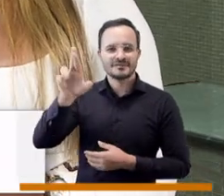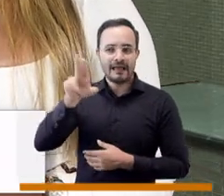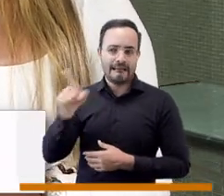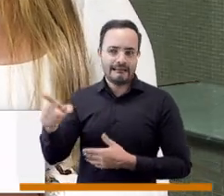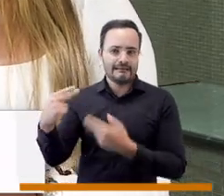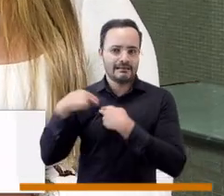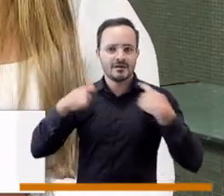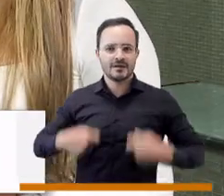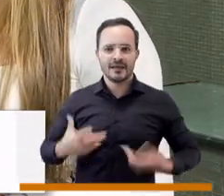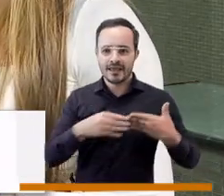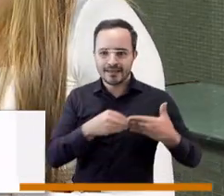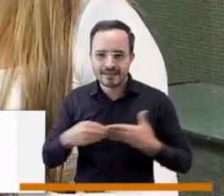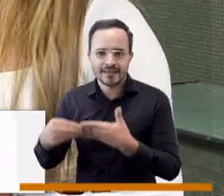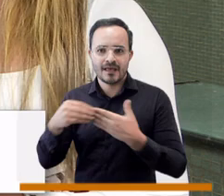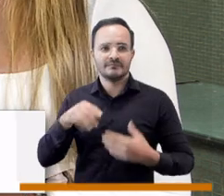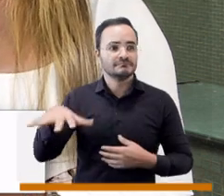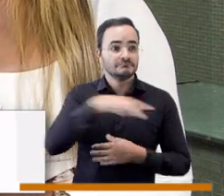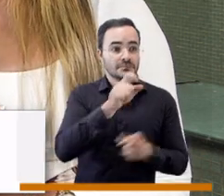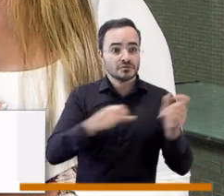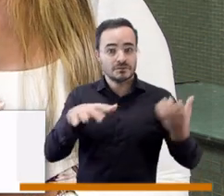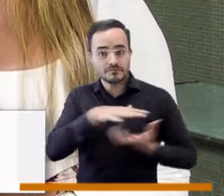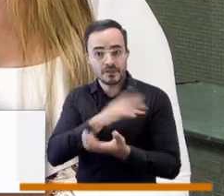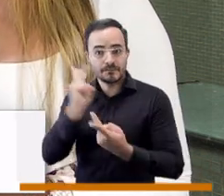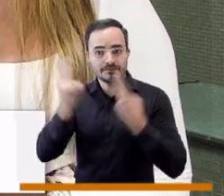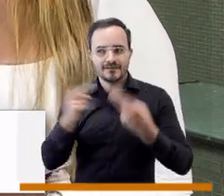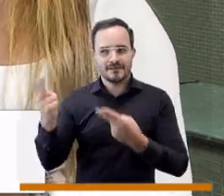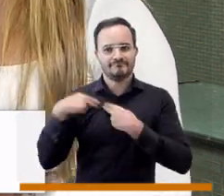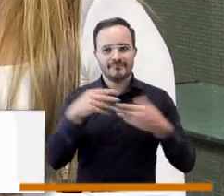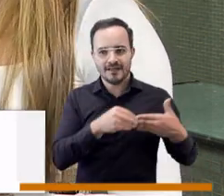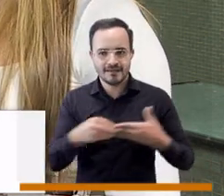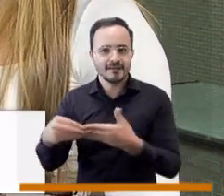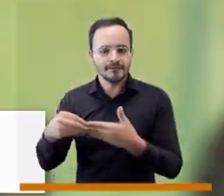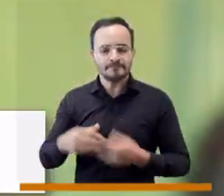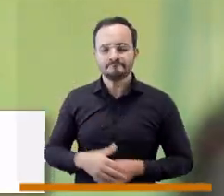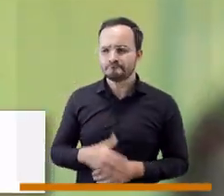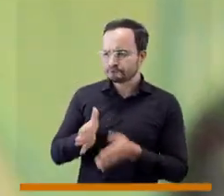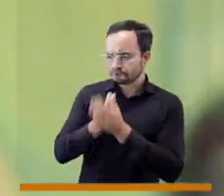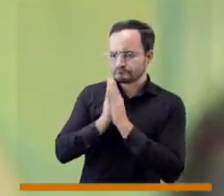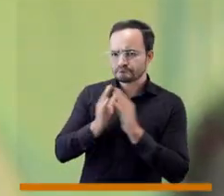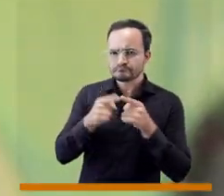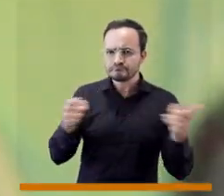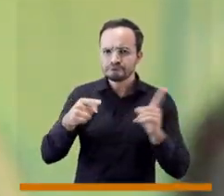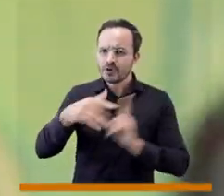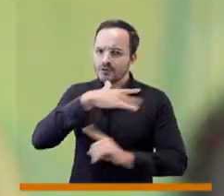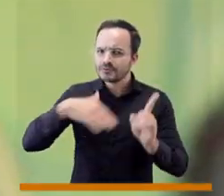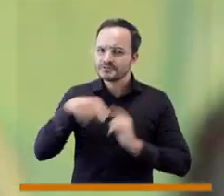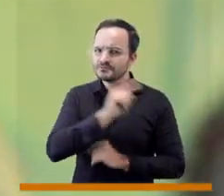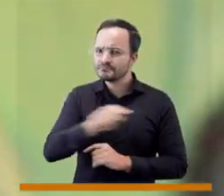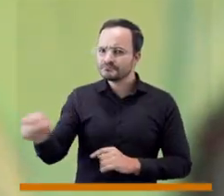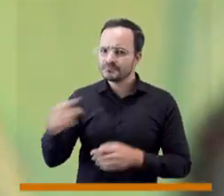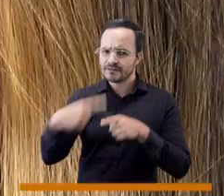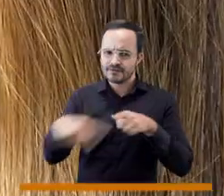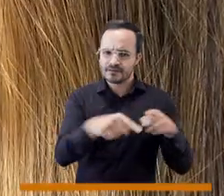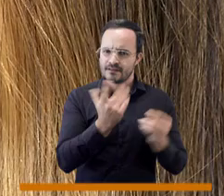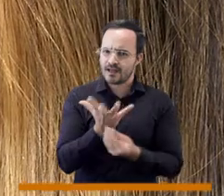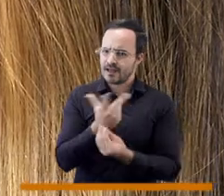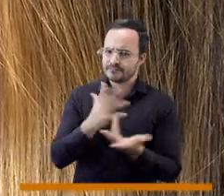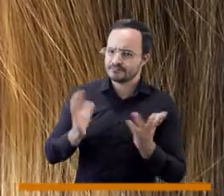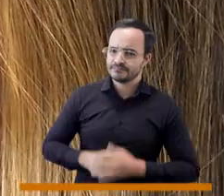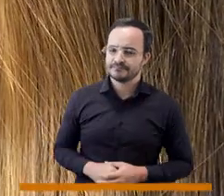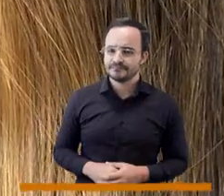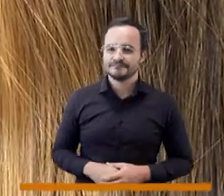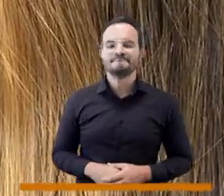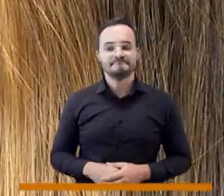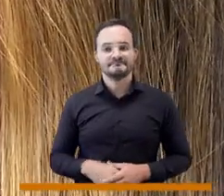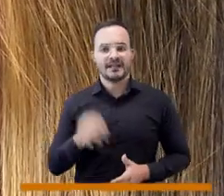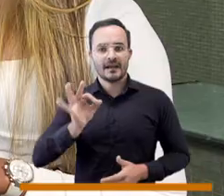que es el guía de visitantes que quieren venir aquí al Consejo de Medellín. Oscar, cuéntenos un poquito de la historia de estas obras de arte. Digamos que